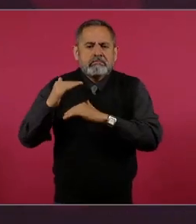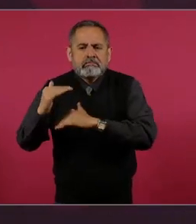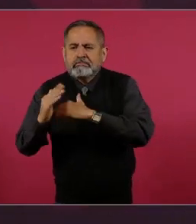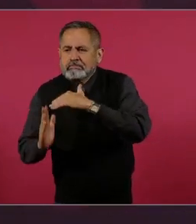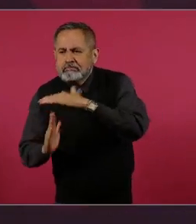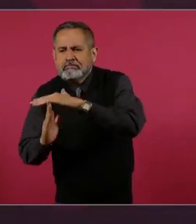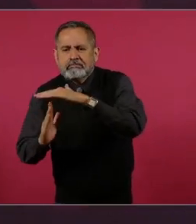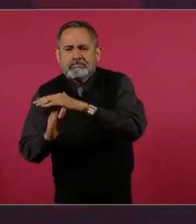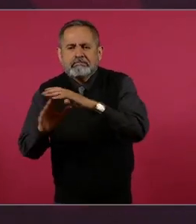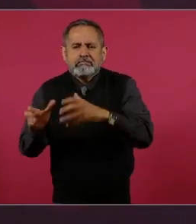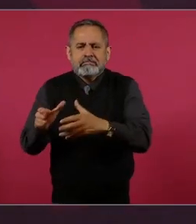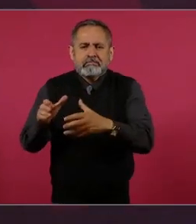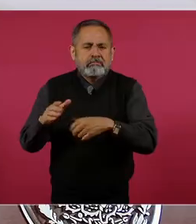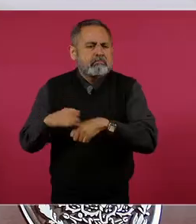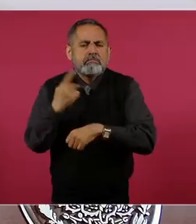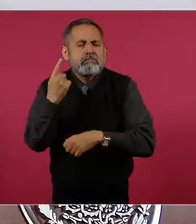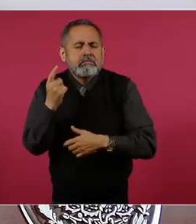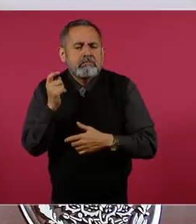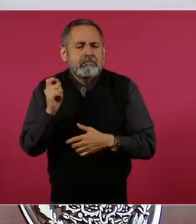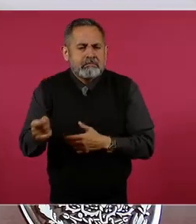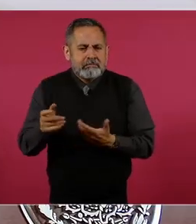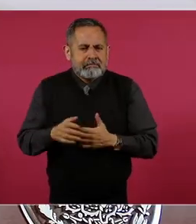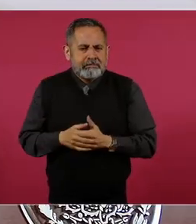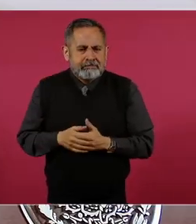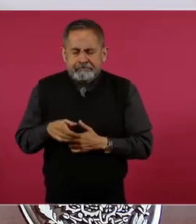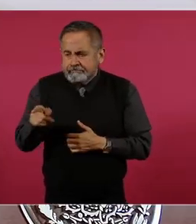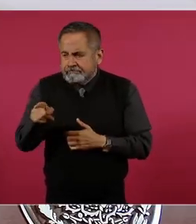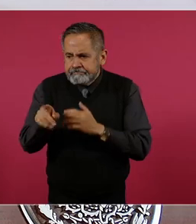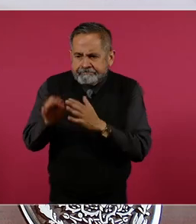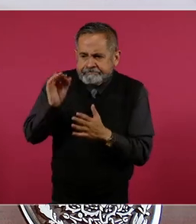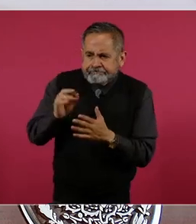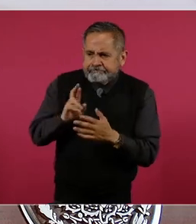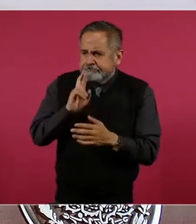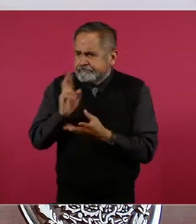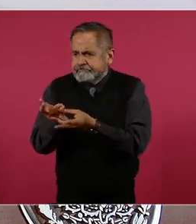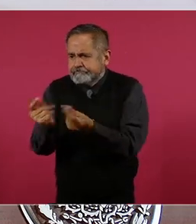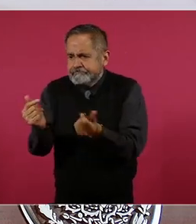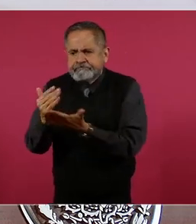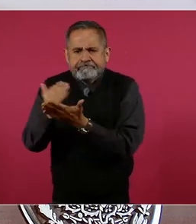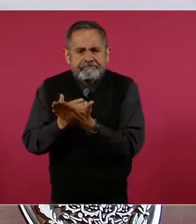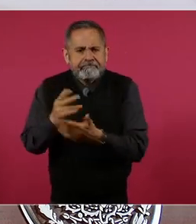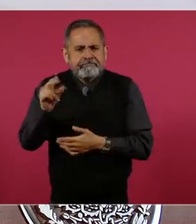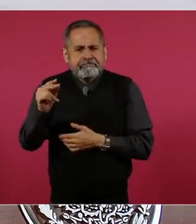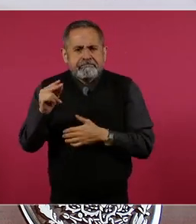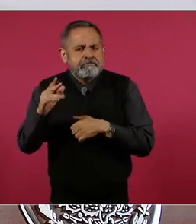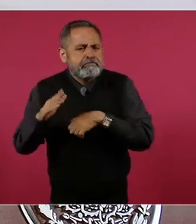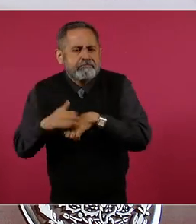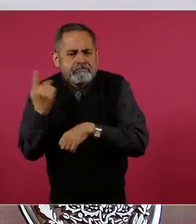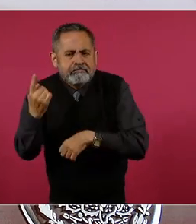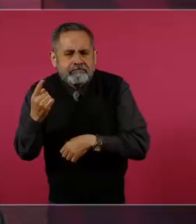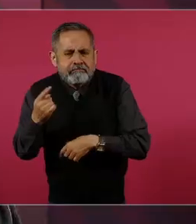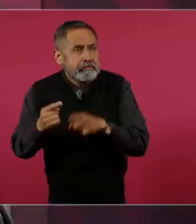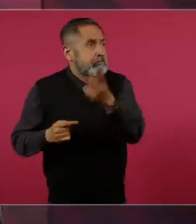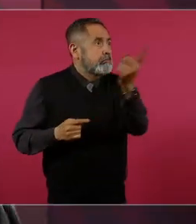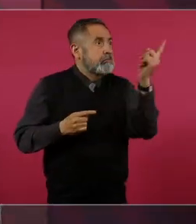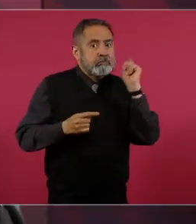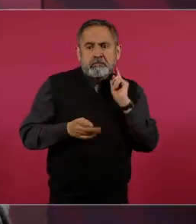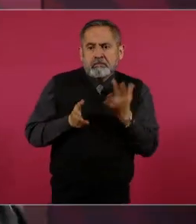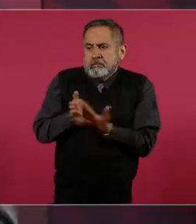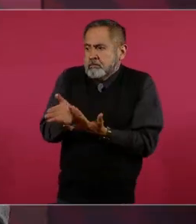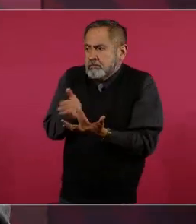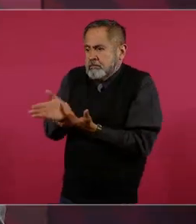no se les ha encontrado salida, porque es mucho el